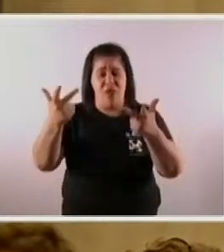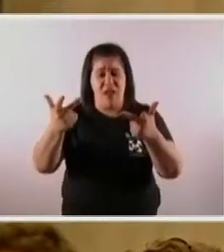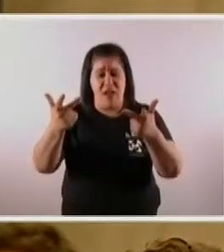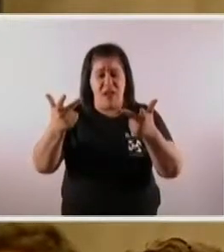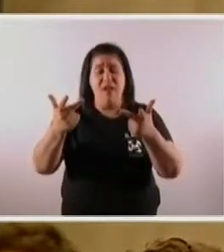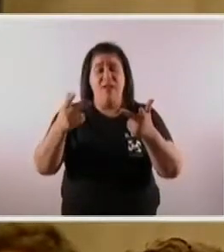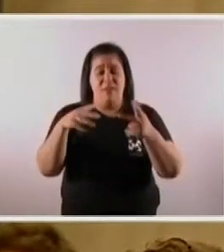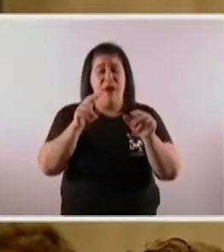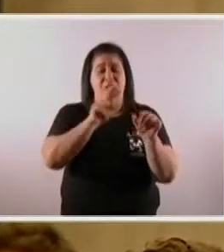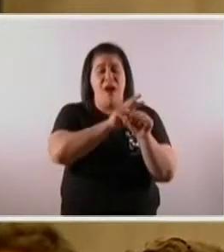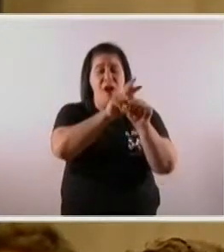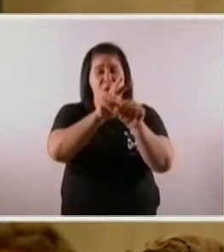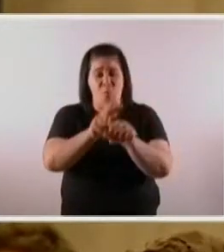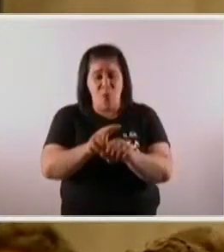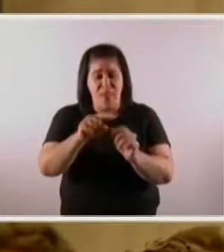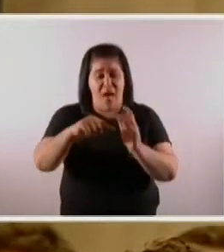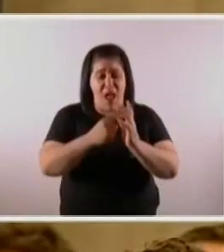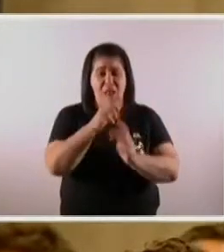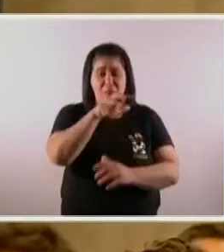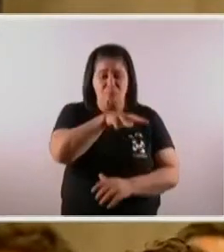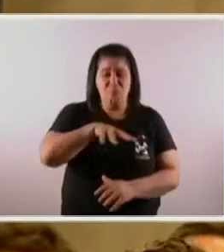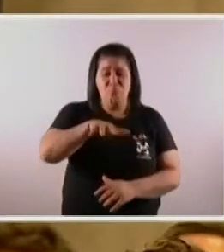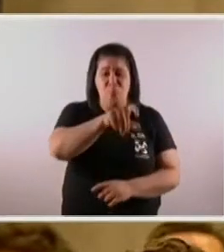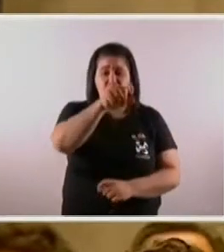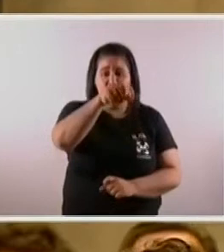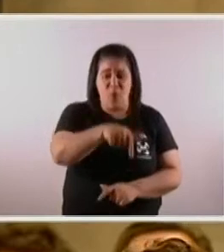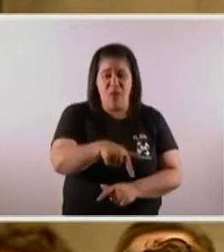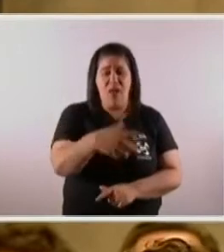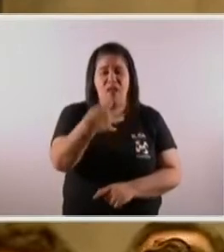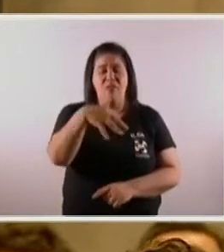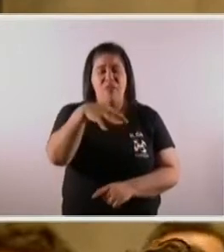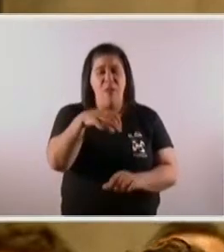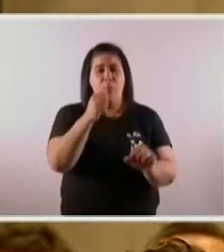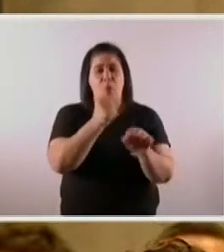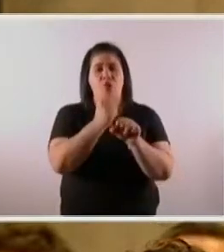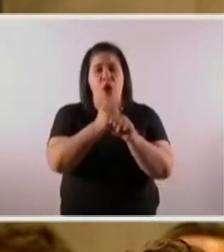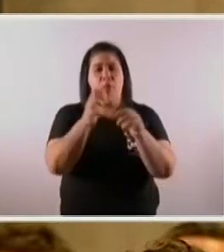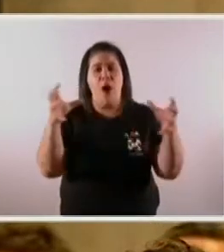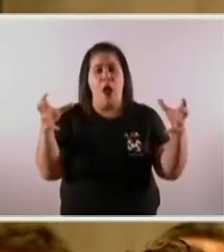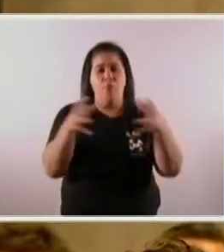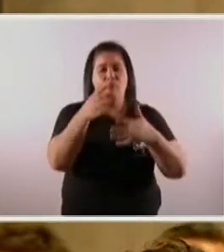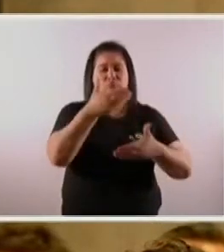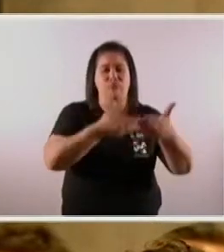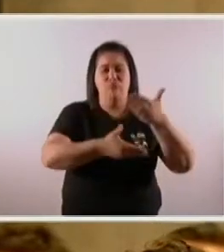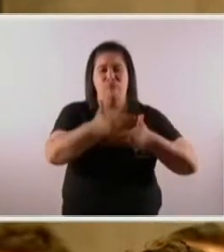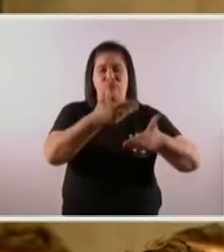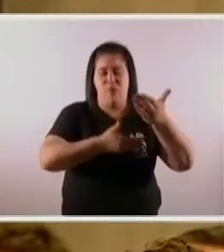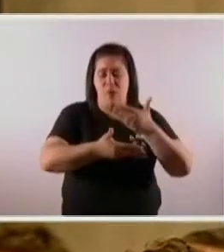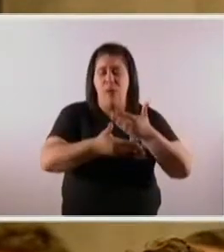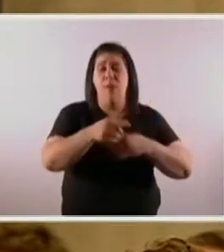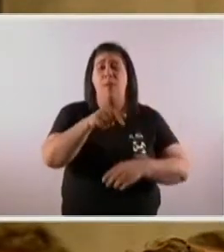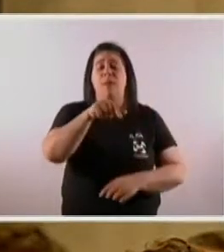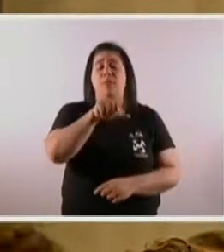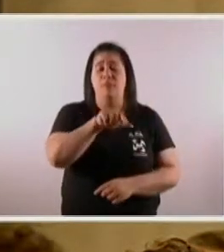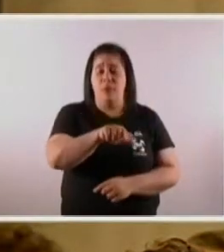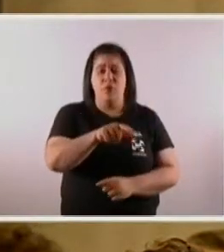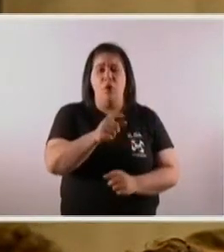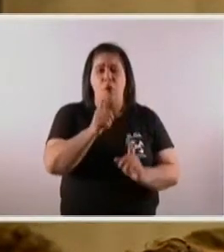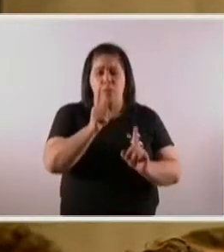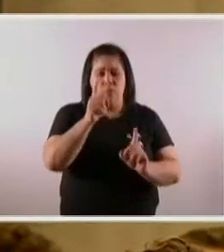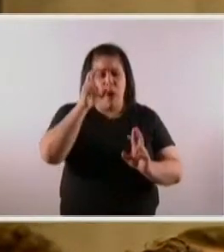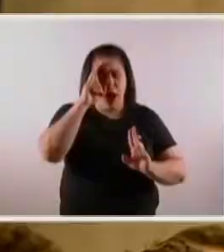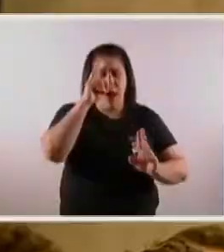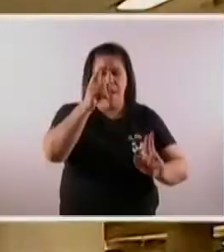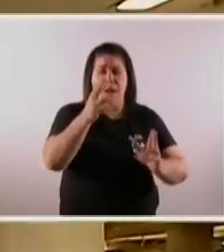mejor, en nuestro caso a los porteños, teníamos e íbamos a trabajar en forma coordinada. Y en esto lo vamos a seguir haciendo.